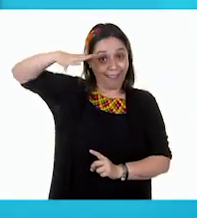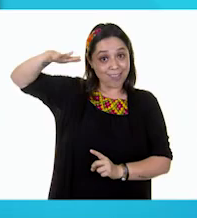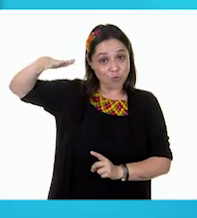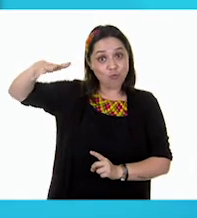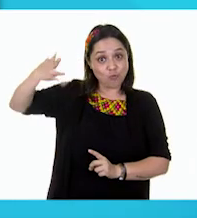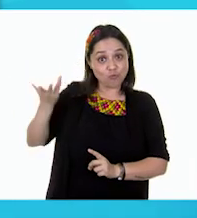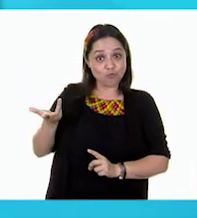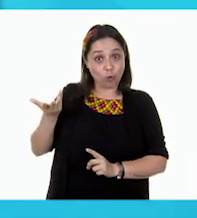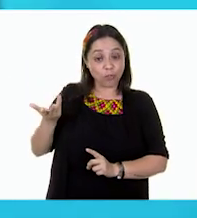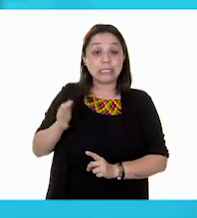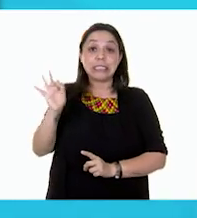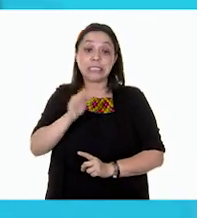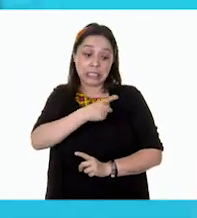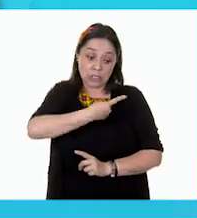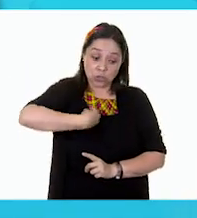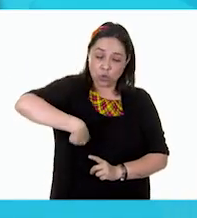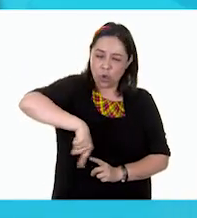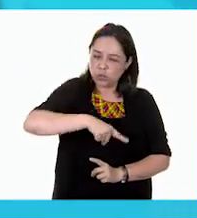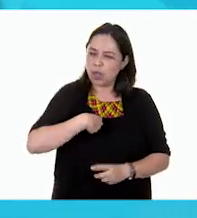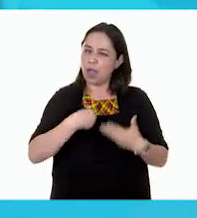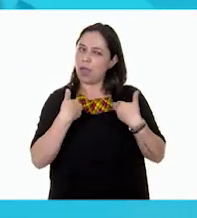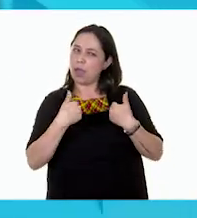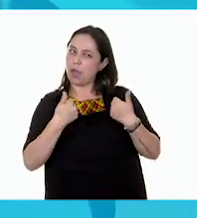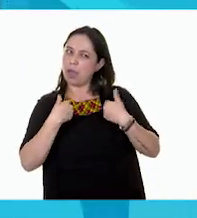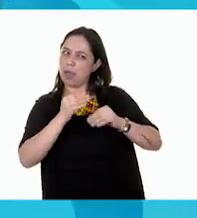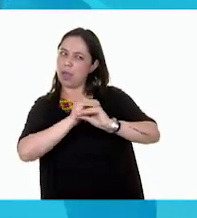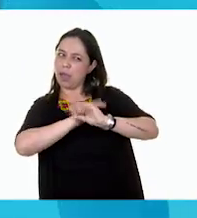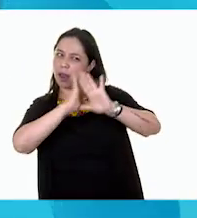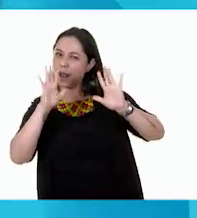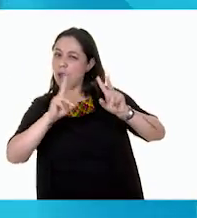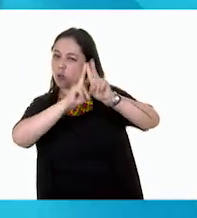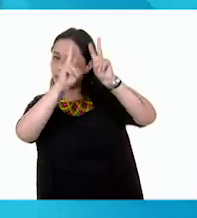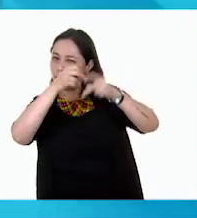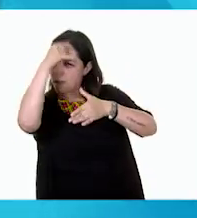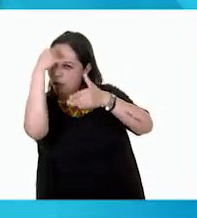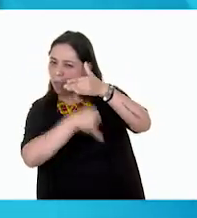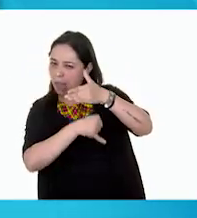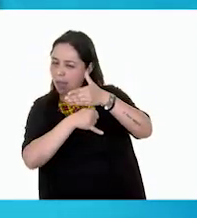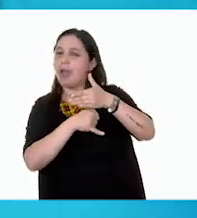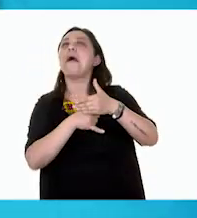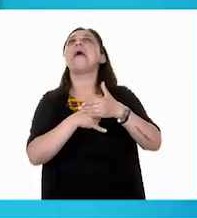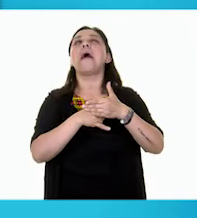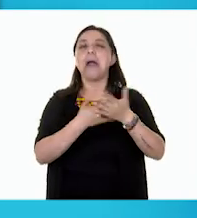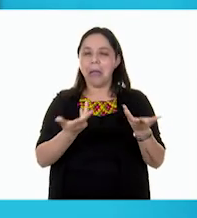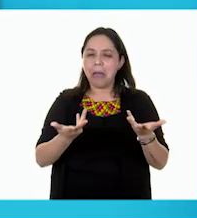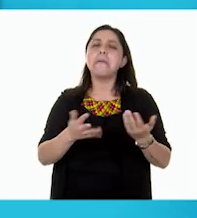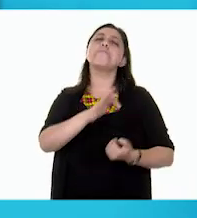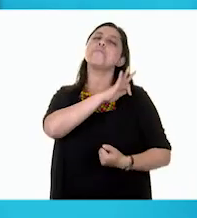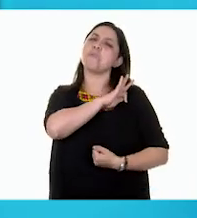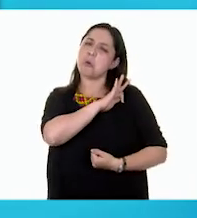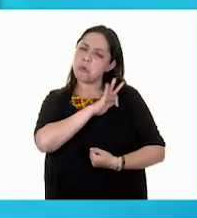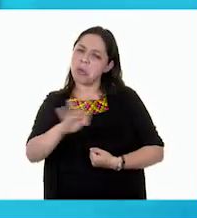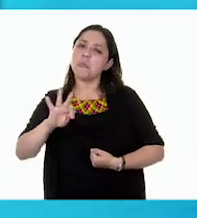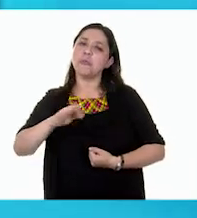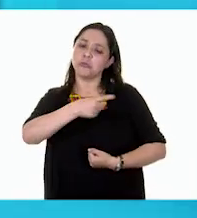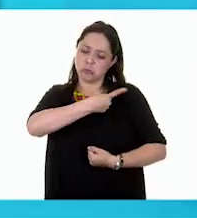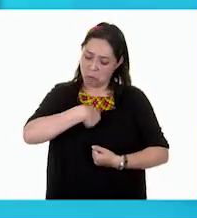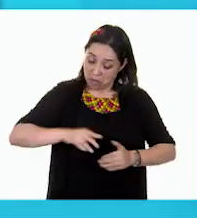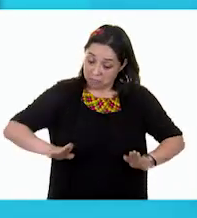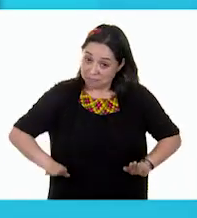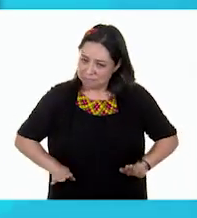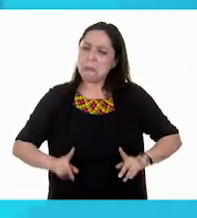bases claras respecto al tema, ya podemos marcar la diferencia.